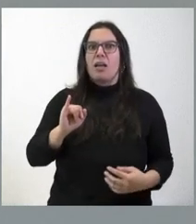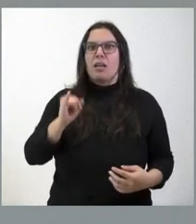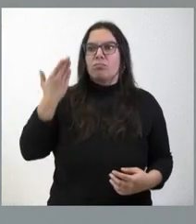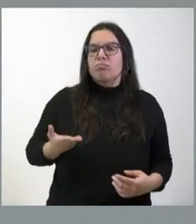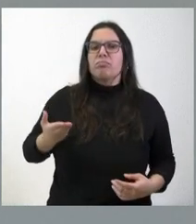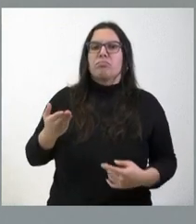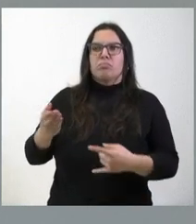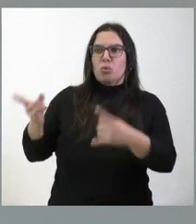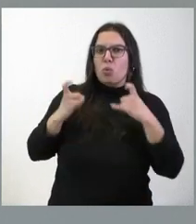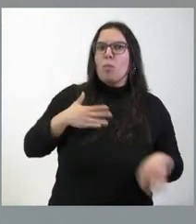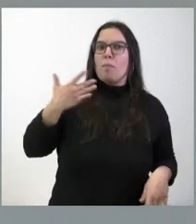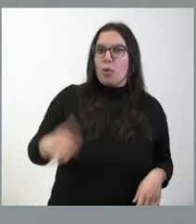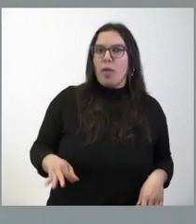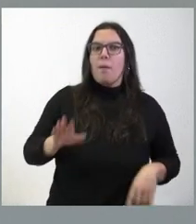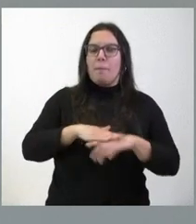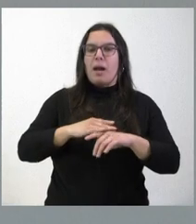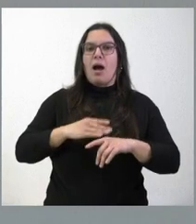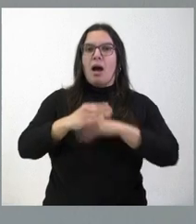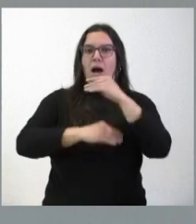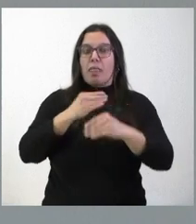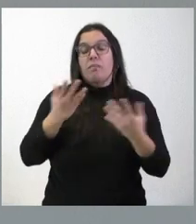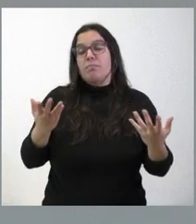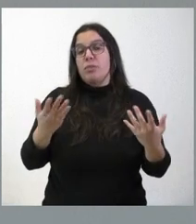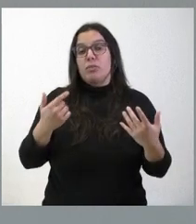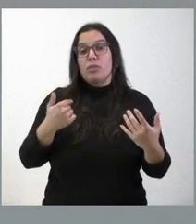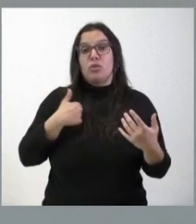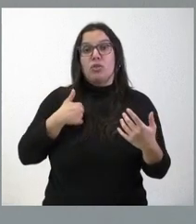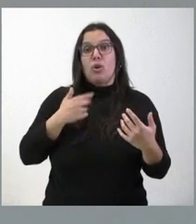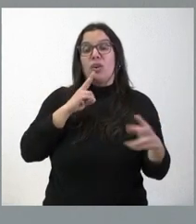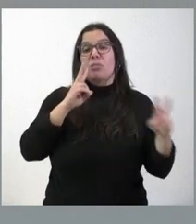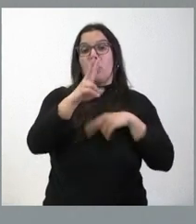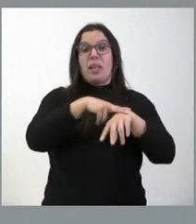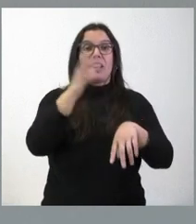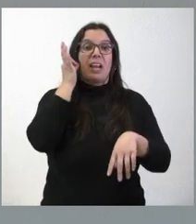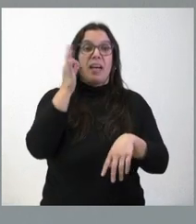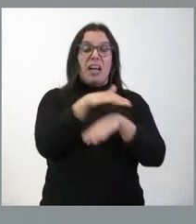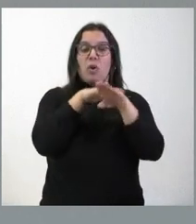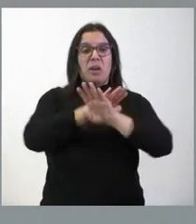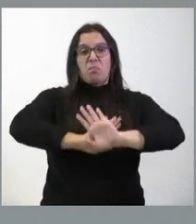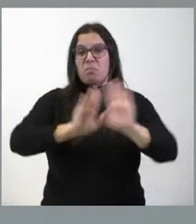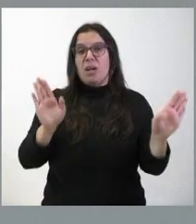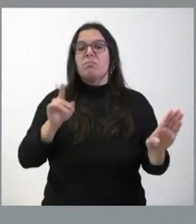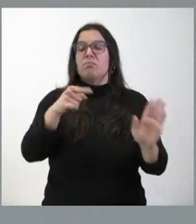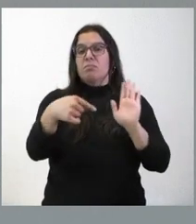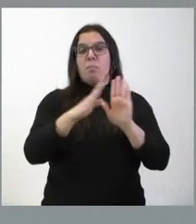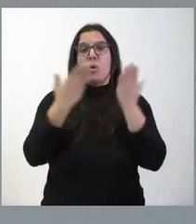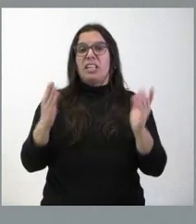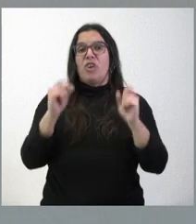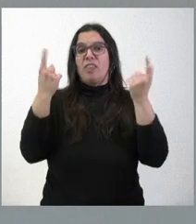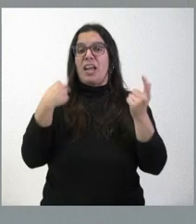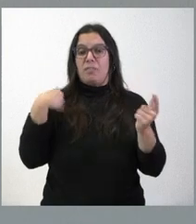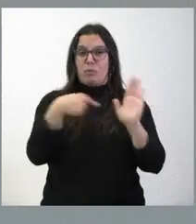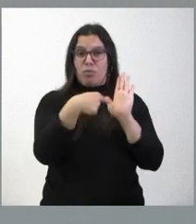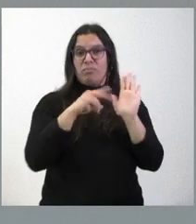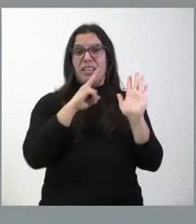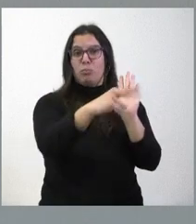atractivos suficientes para absorber estas sedes. Yo, más que contestar a la delegada del Gobierno, es el boletín oficial del Estado quien